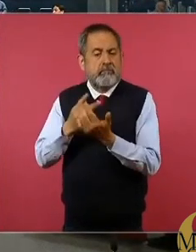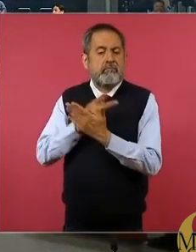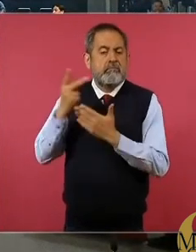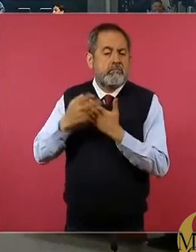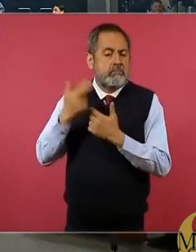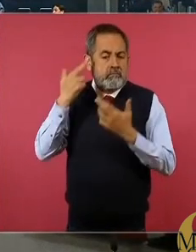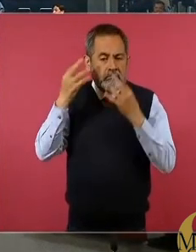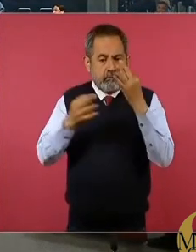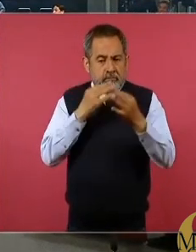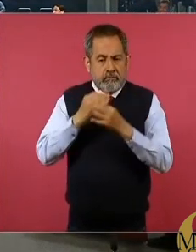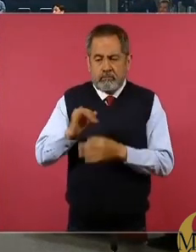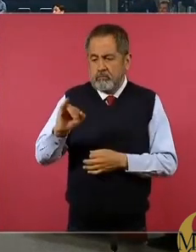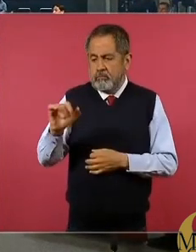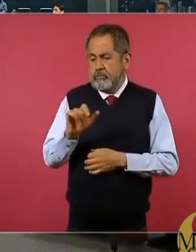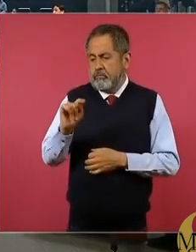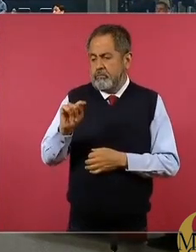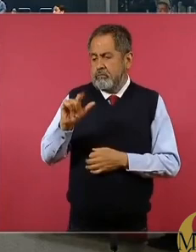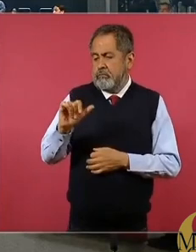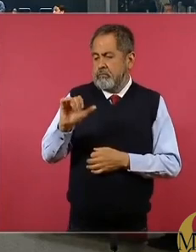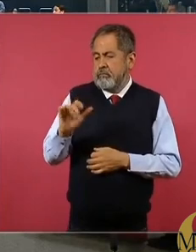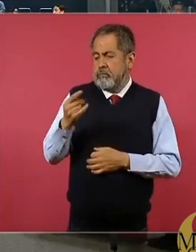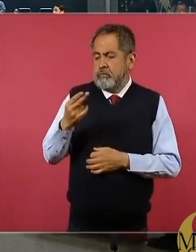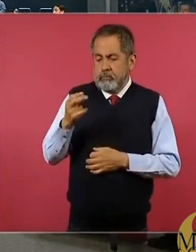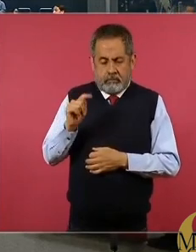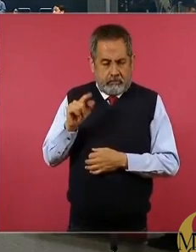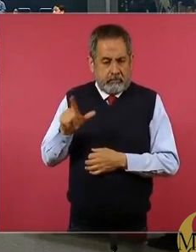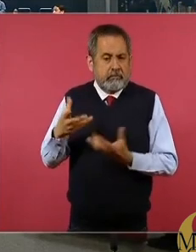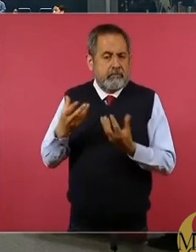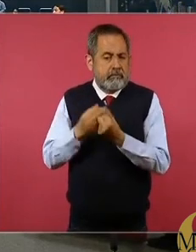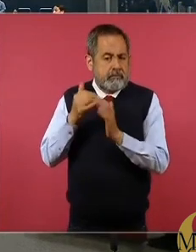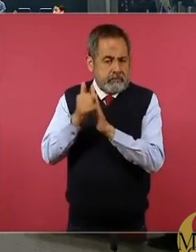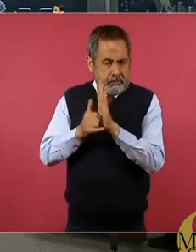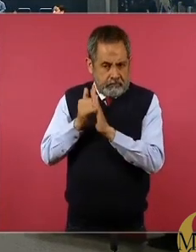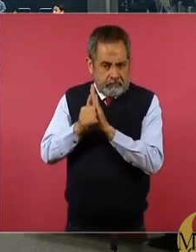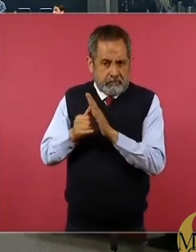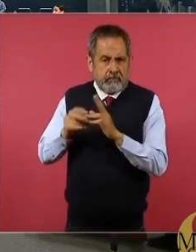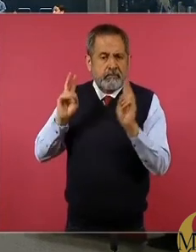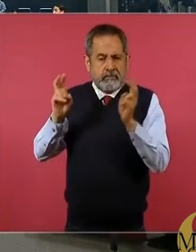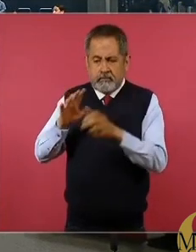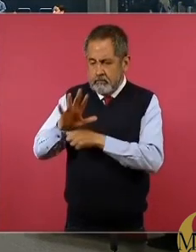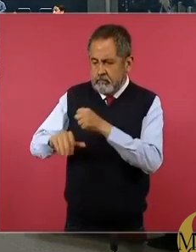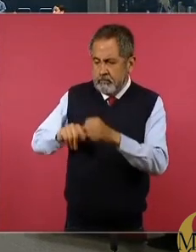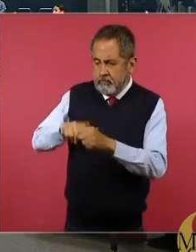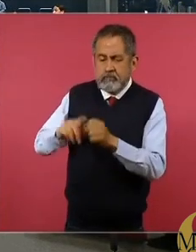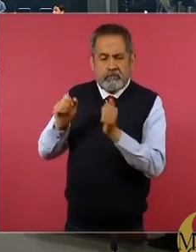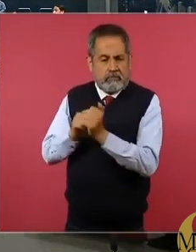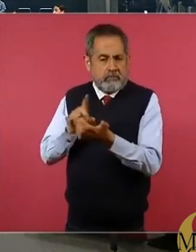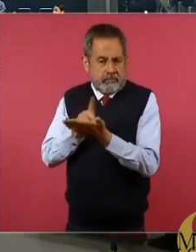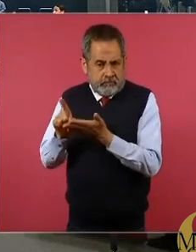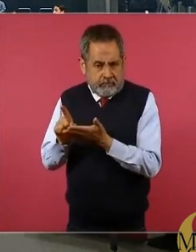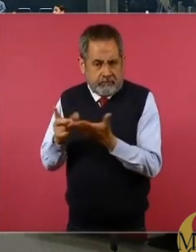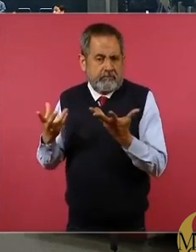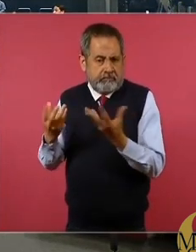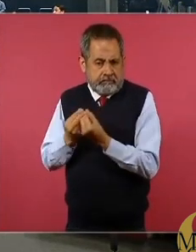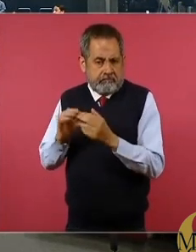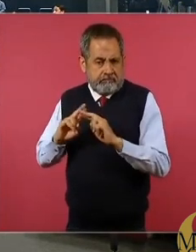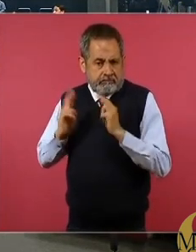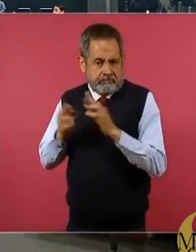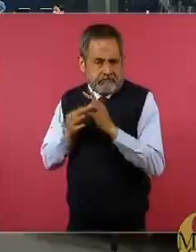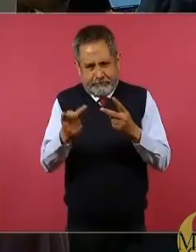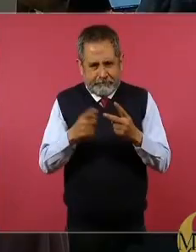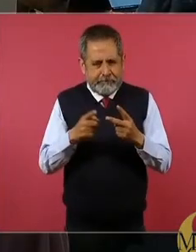radiofónico Isací Guardia en el Sendero de la Luna, así como del canal de YouTube Animales con Derechos, Uniendo Causas, Conectando